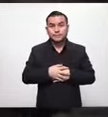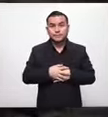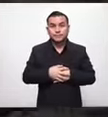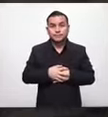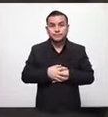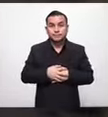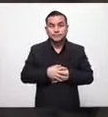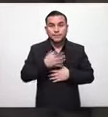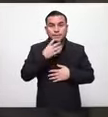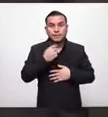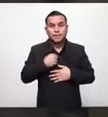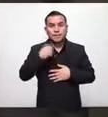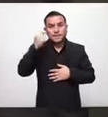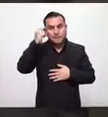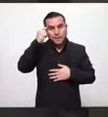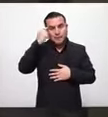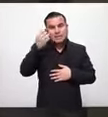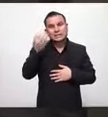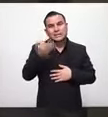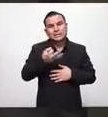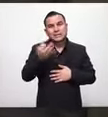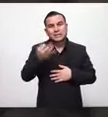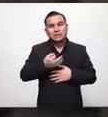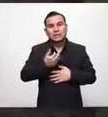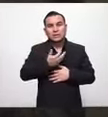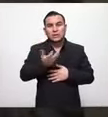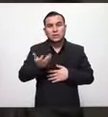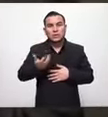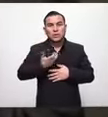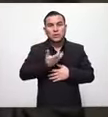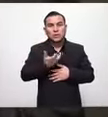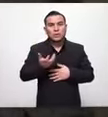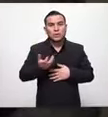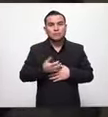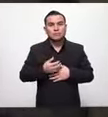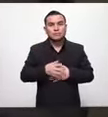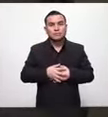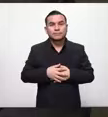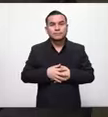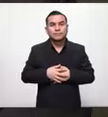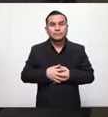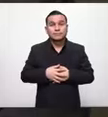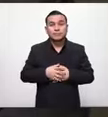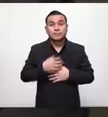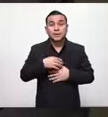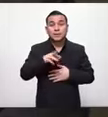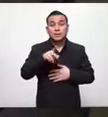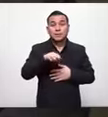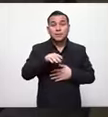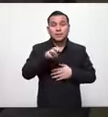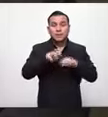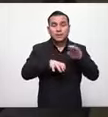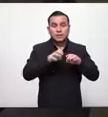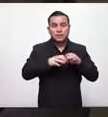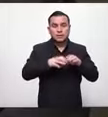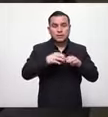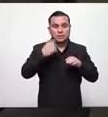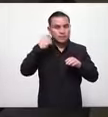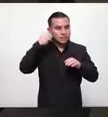suplico y ruego con toda vehemencia al buen amigo secretario Castro